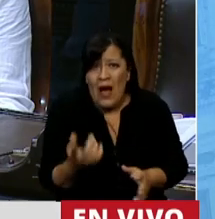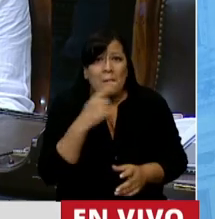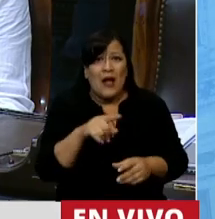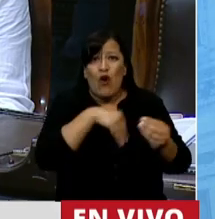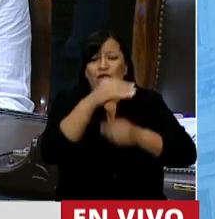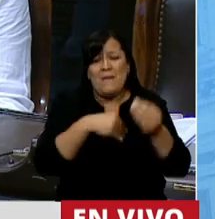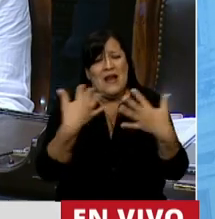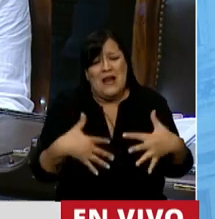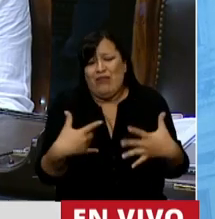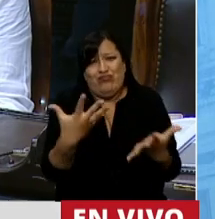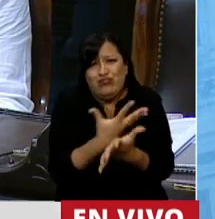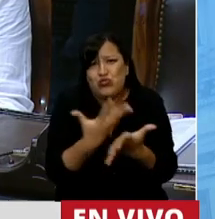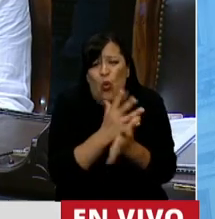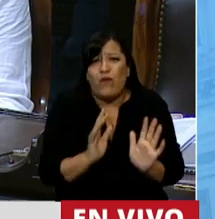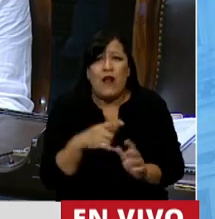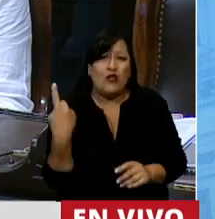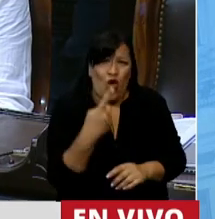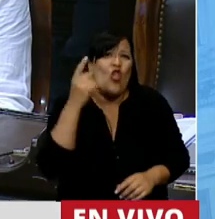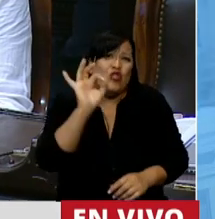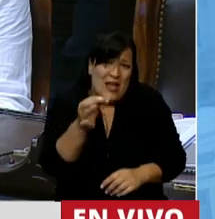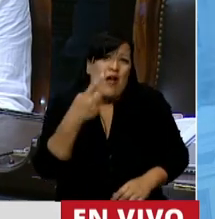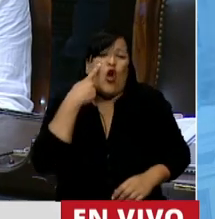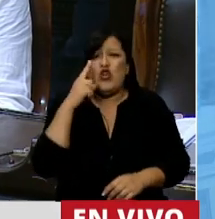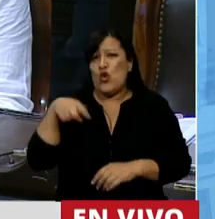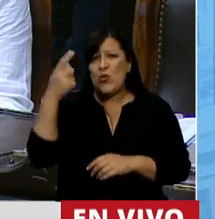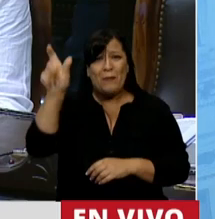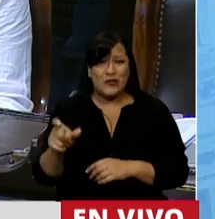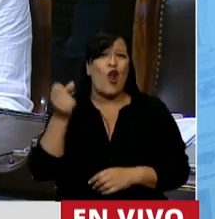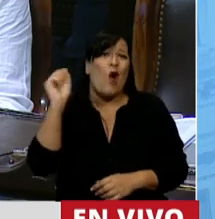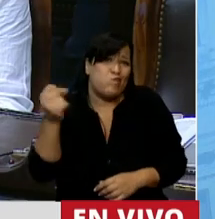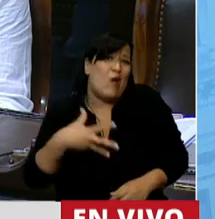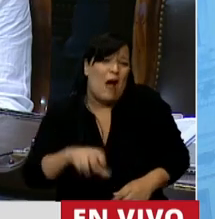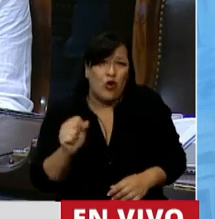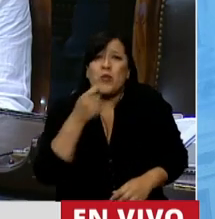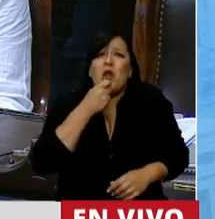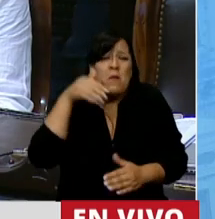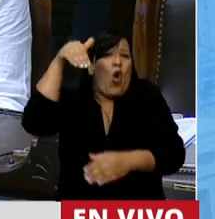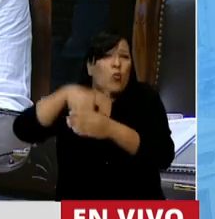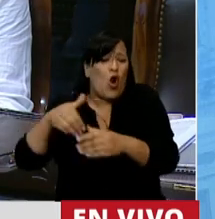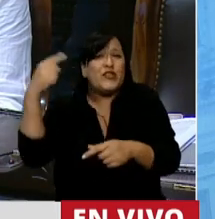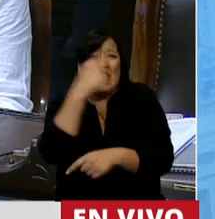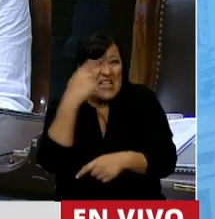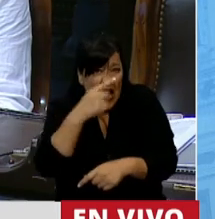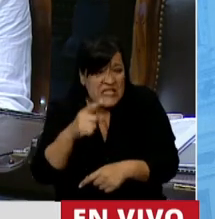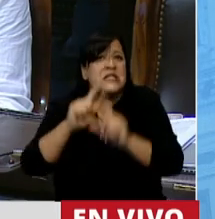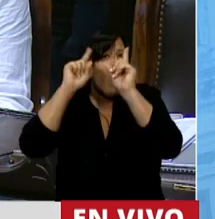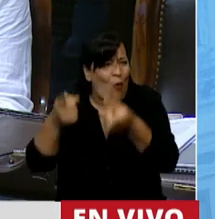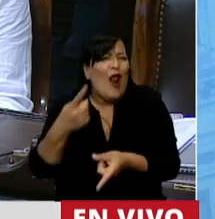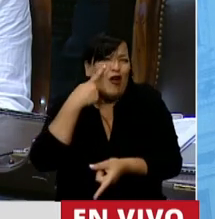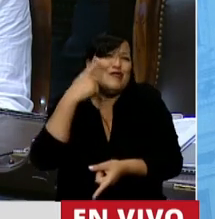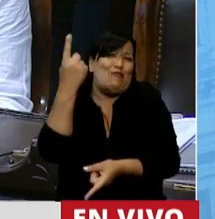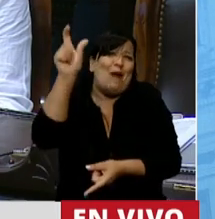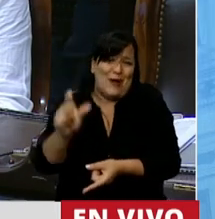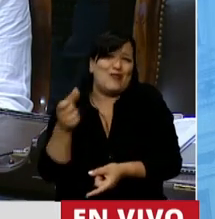están alrededor nuestro. Y todos aquí conocemos a alguien. Incluso los que voten celeste conocen a alguien.